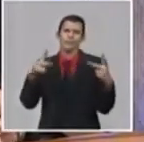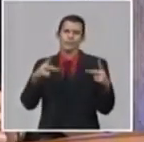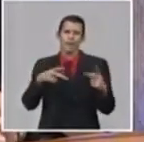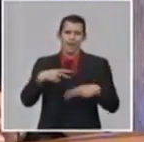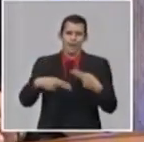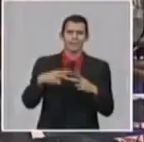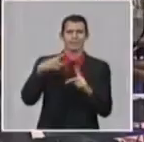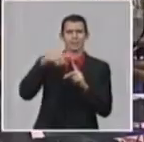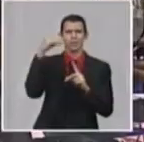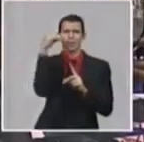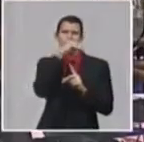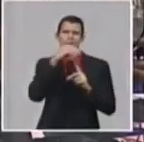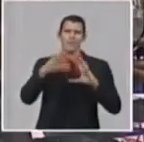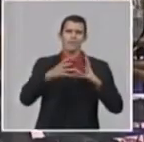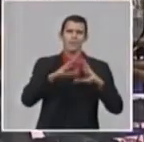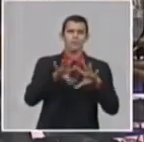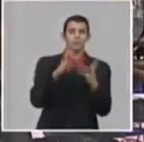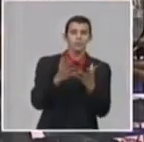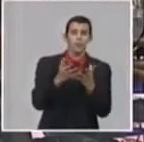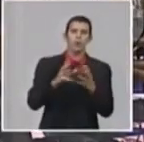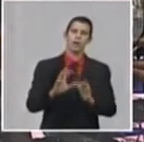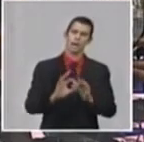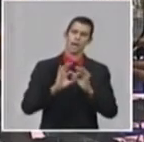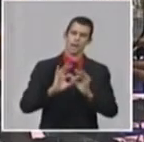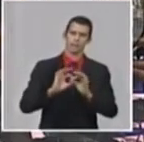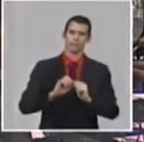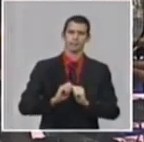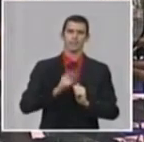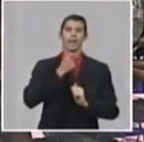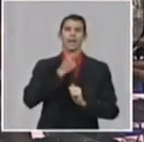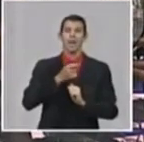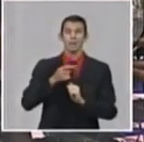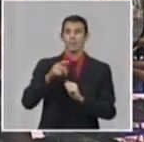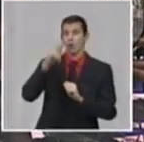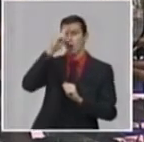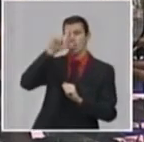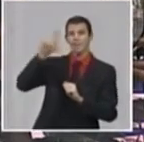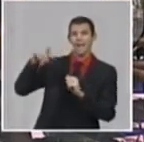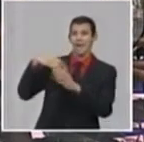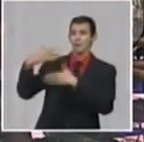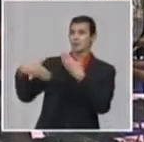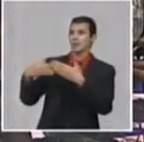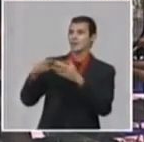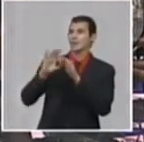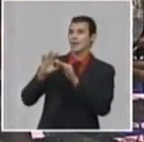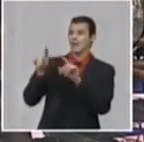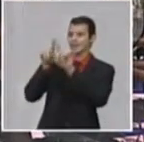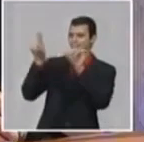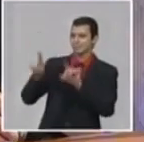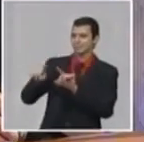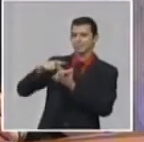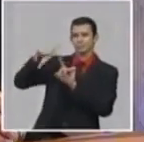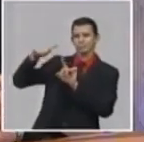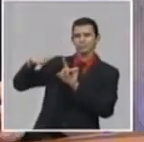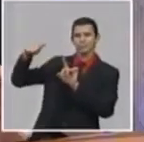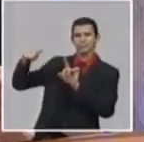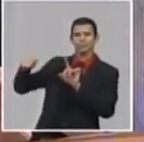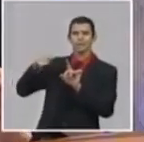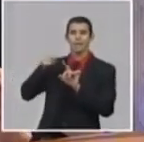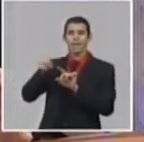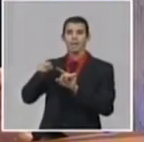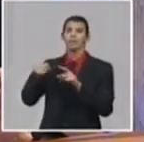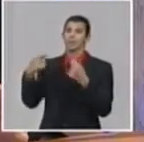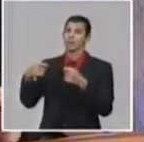y dispositivos, para contribuir también a la reparación de equipos de las terapias intensivas y a la fabricación de medios de